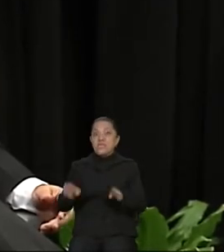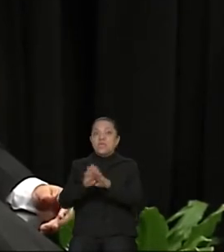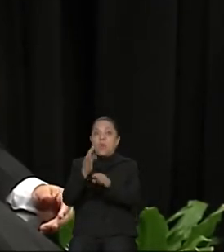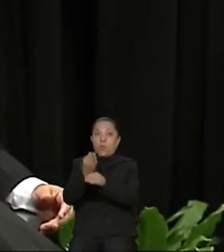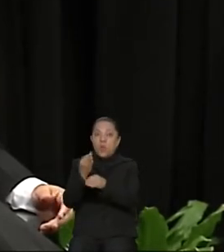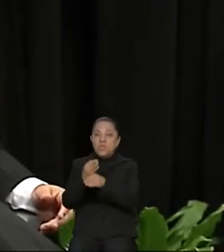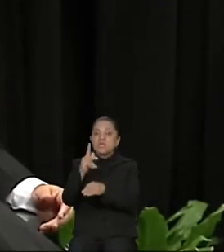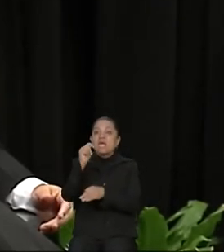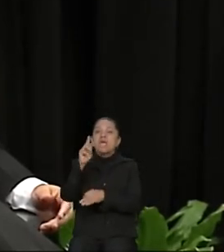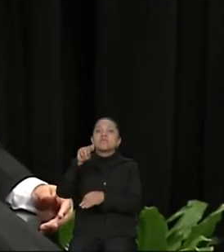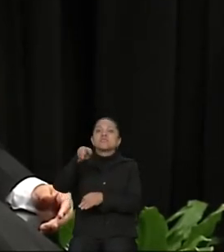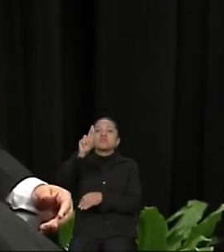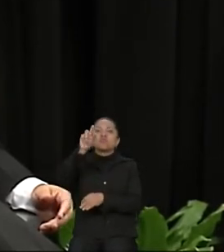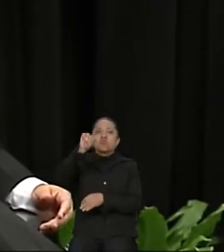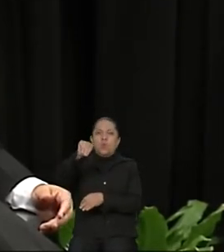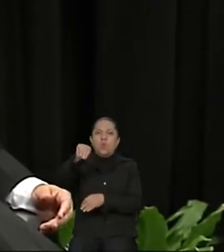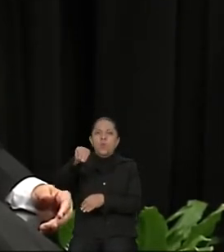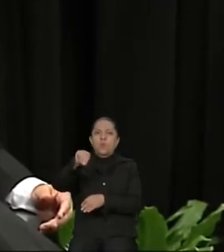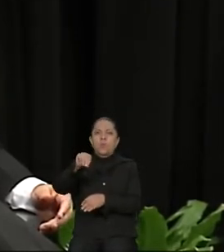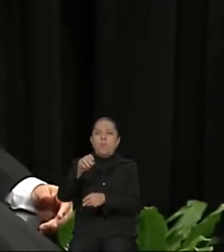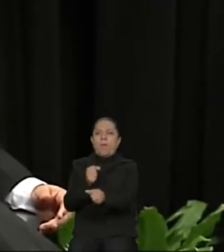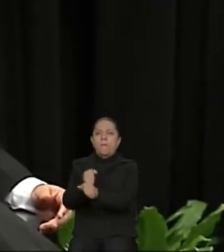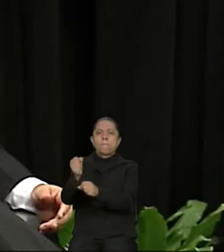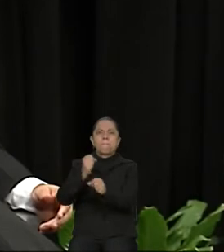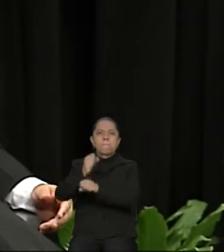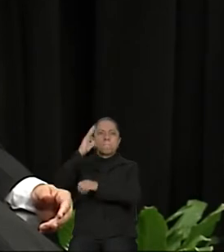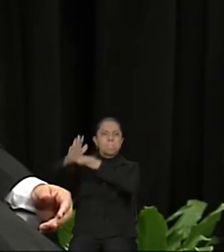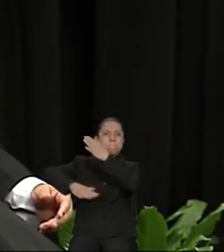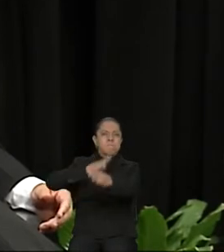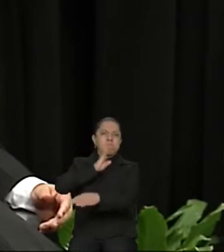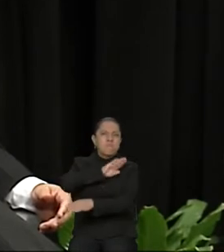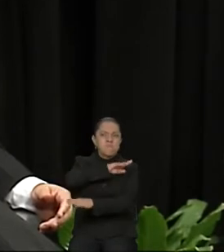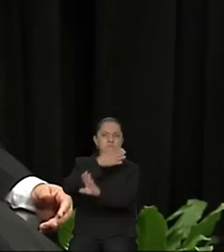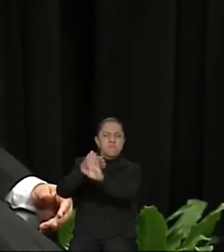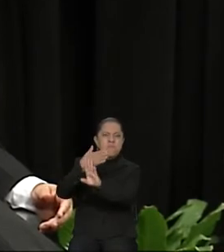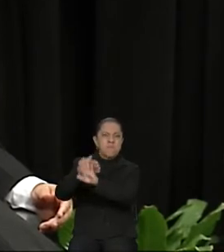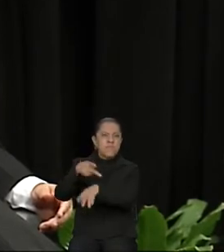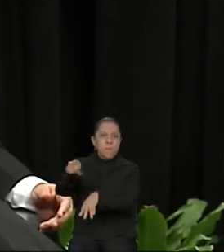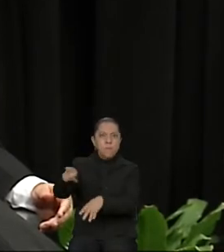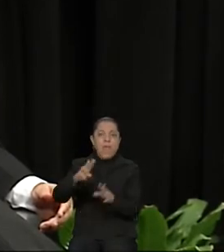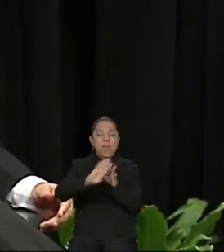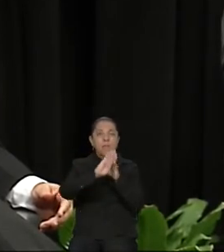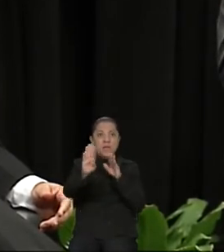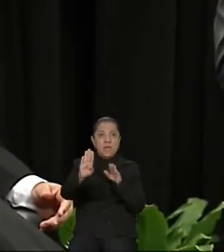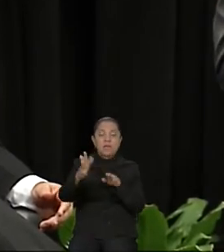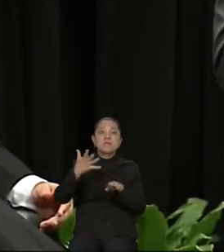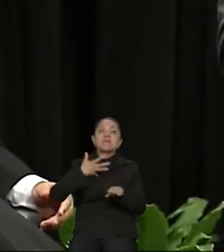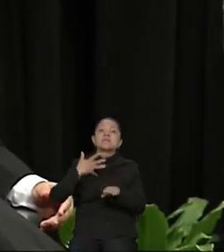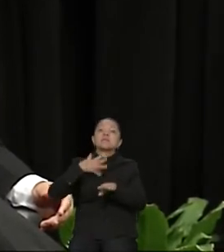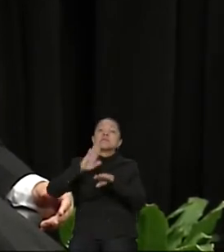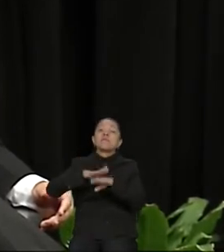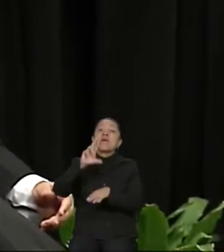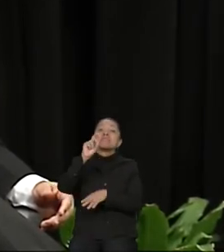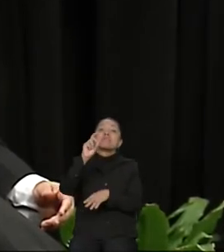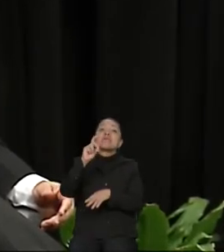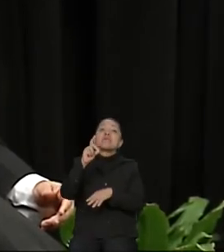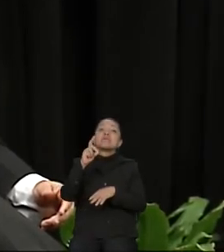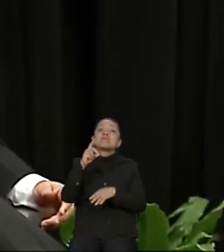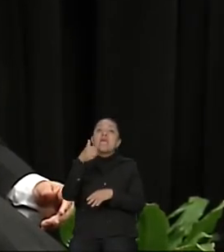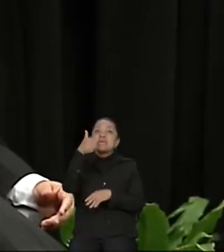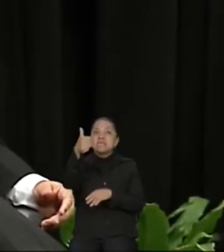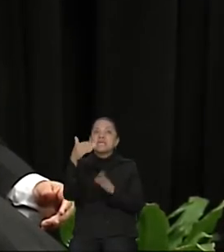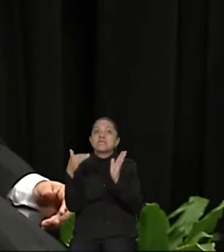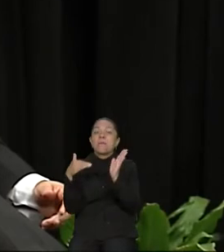trate mal a nuestros migrantes. Tenemos más de 36 millones de